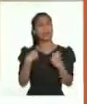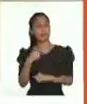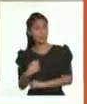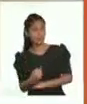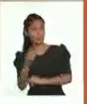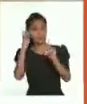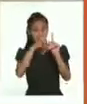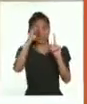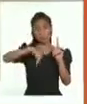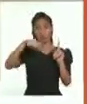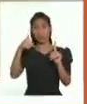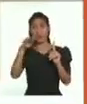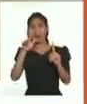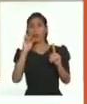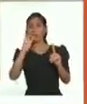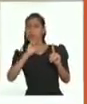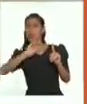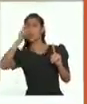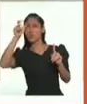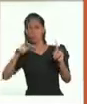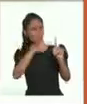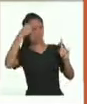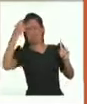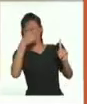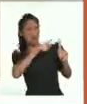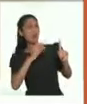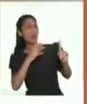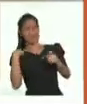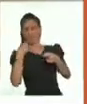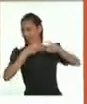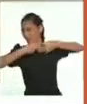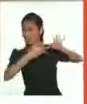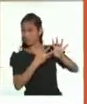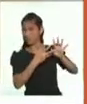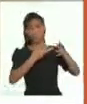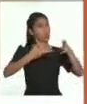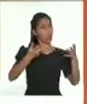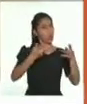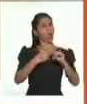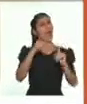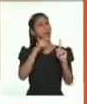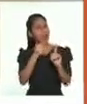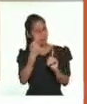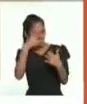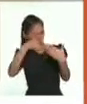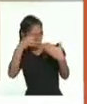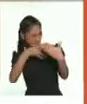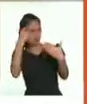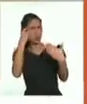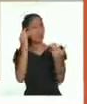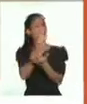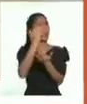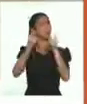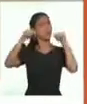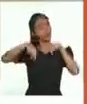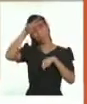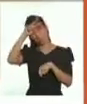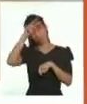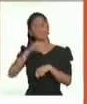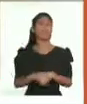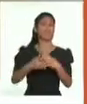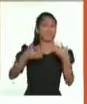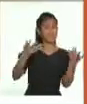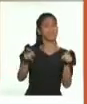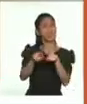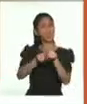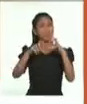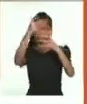partir del caso de Mario, que sufrió discriminación por cómo hablaba el español, hemos tratado un problema que afecta a nuestro país, incluso